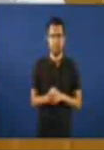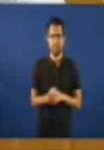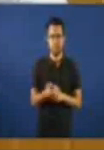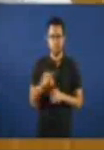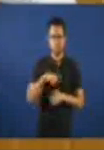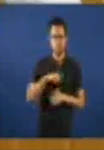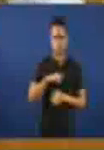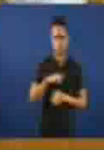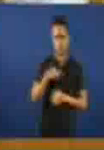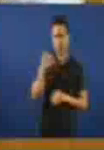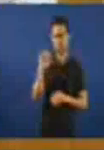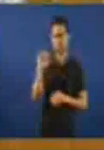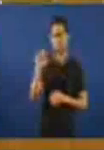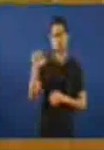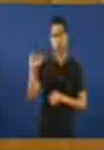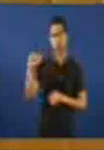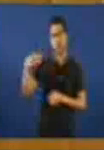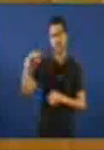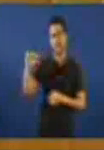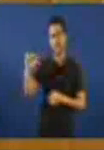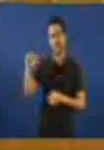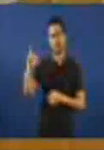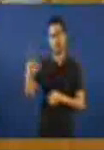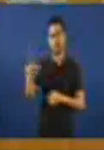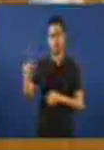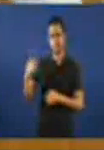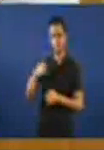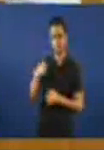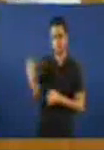Díaz como a min, canto portavoces conjuntamente do Grupo Parlamentario de Ague,